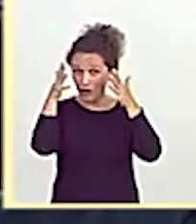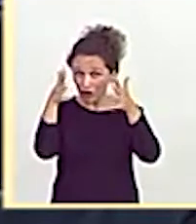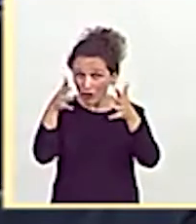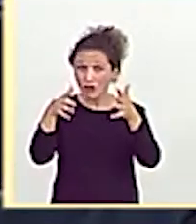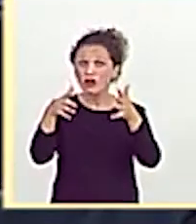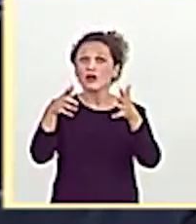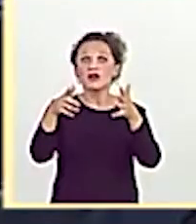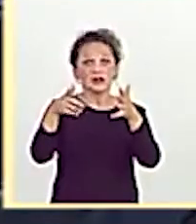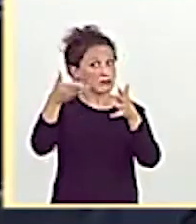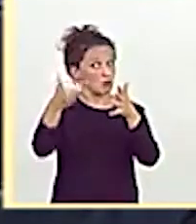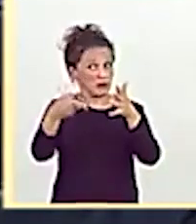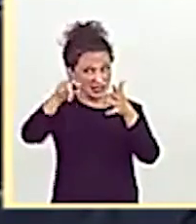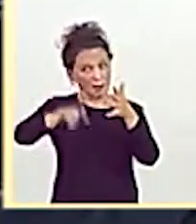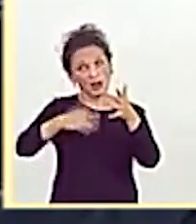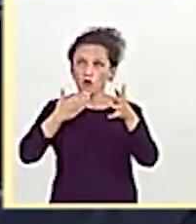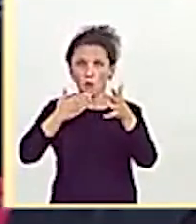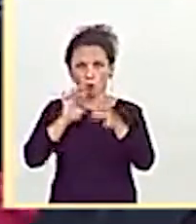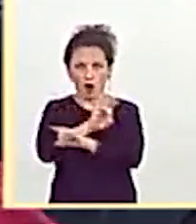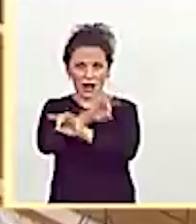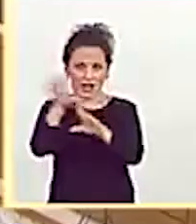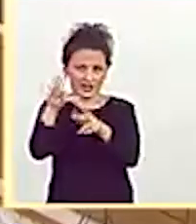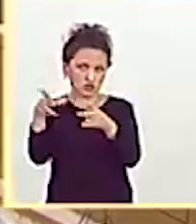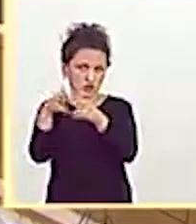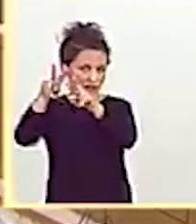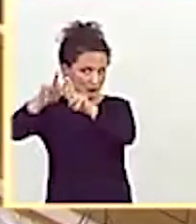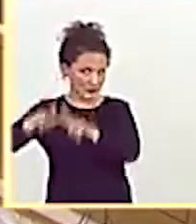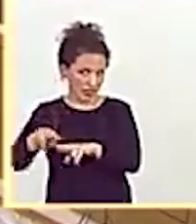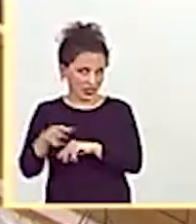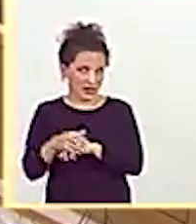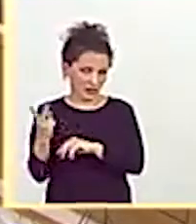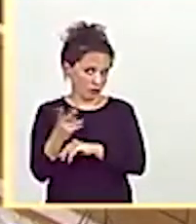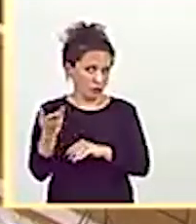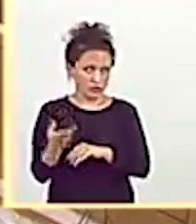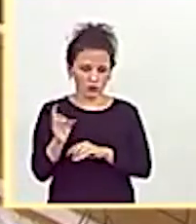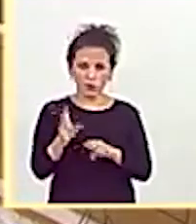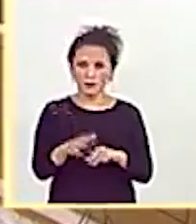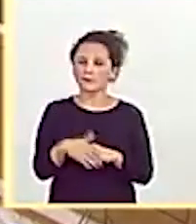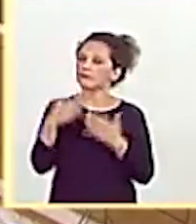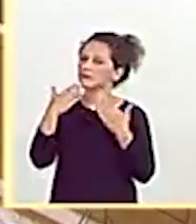importante como la Carta Social Revisada Gracias, ministra